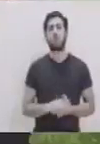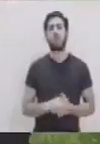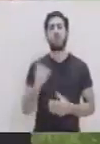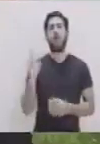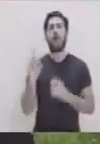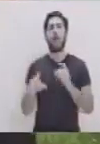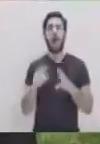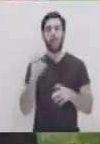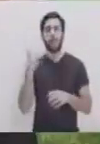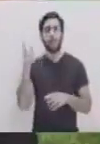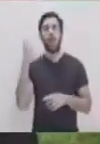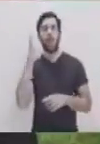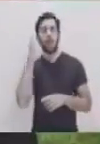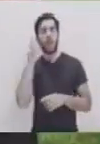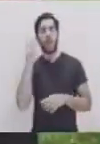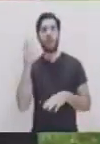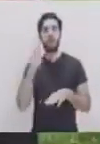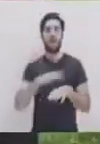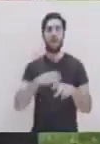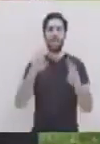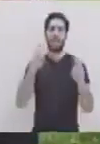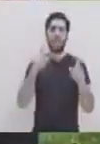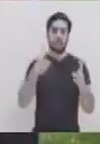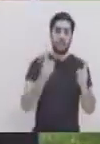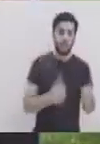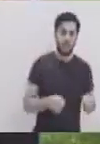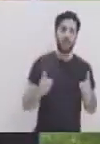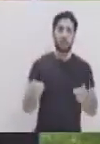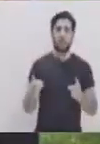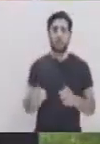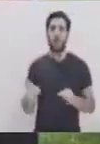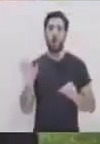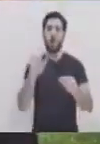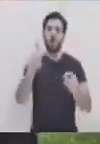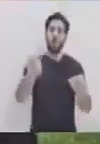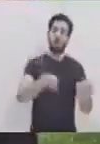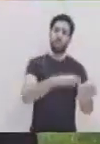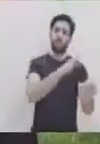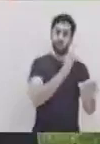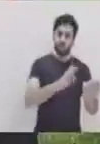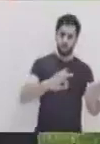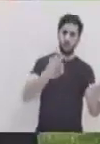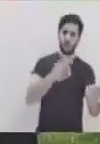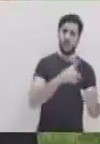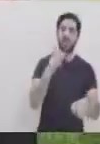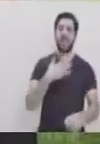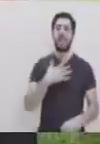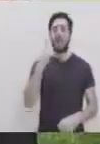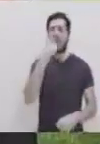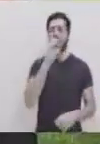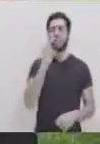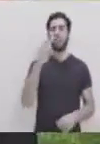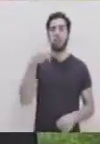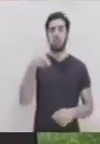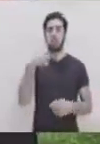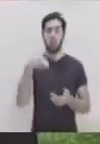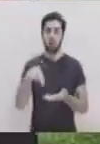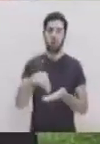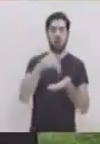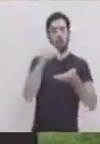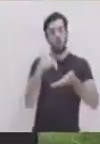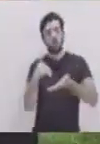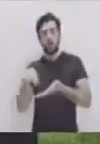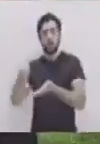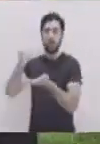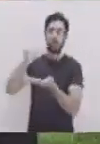se suele escuchar más la elaboración de sones elaborados en violines, que es muy conocido